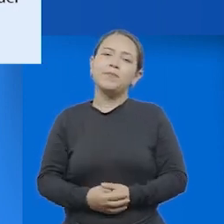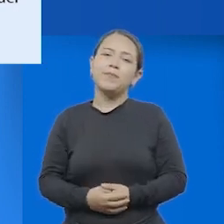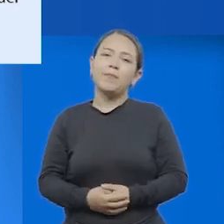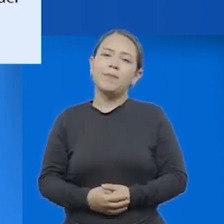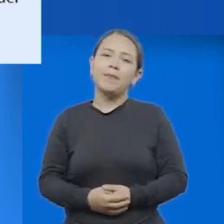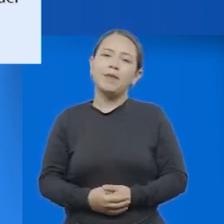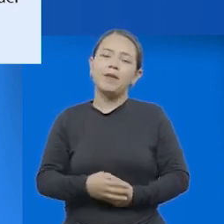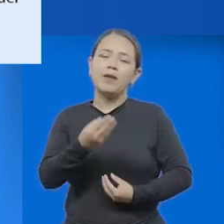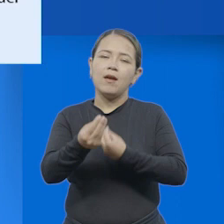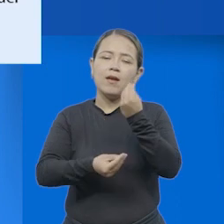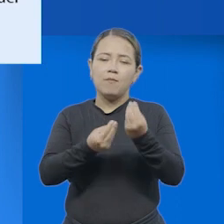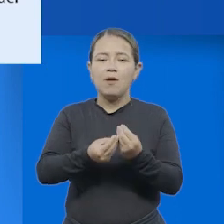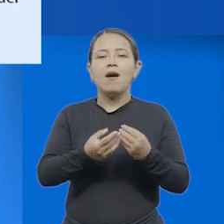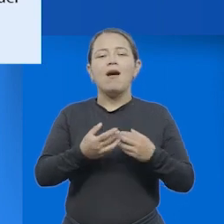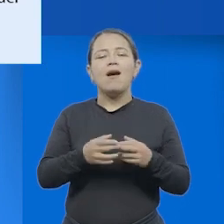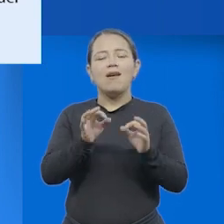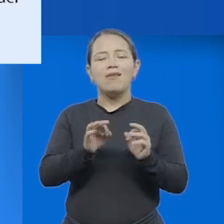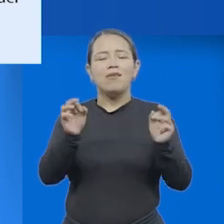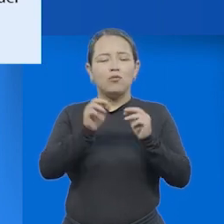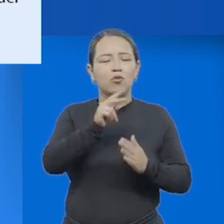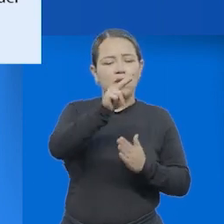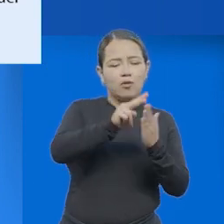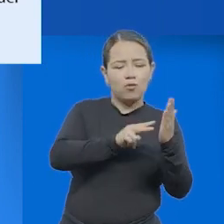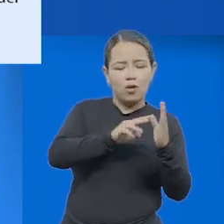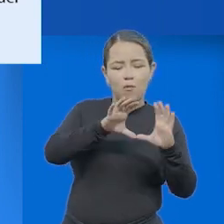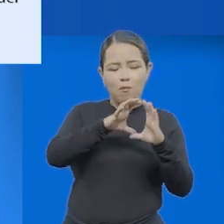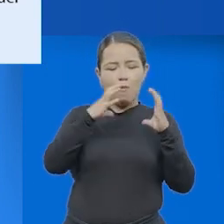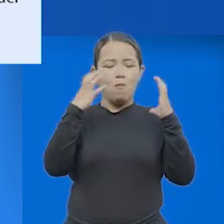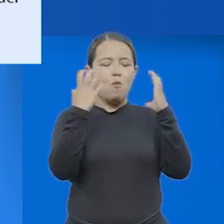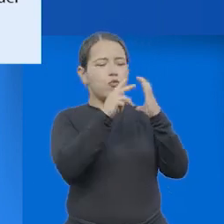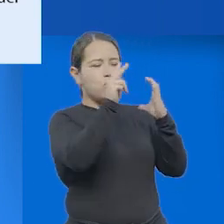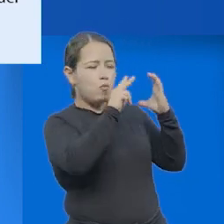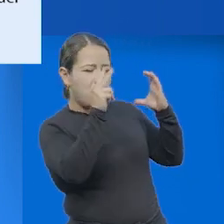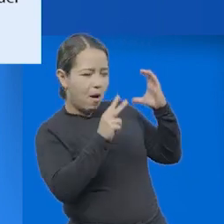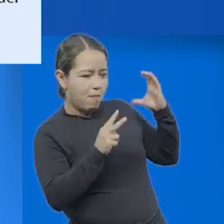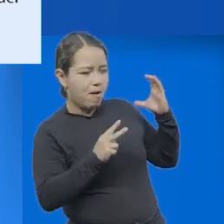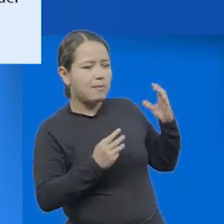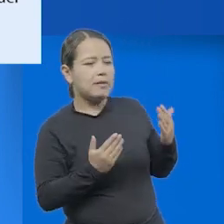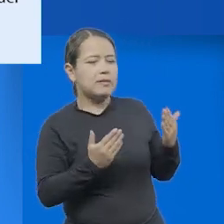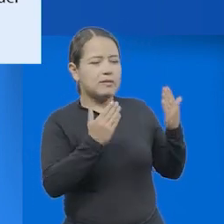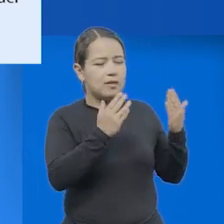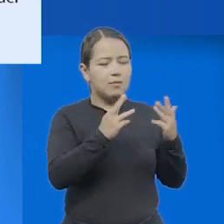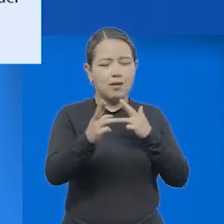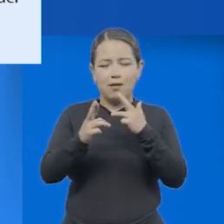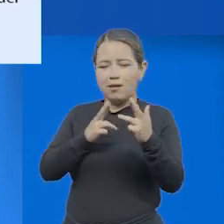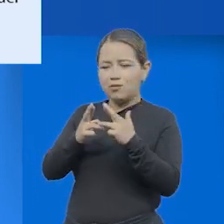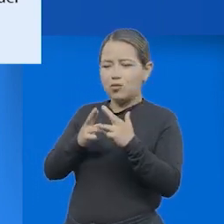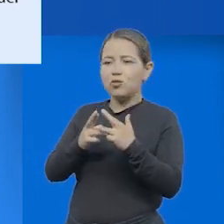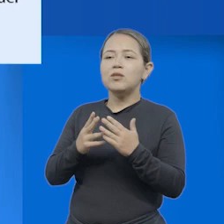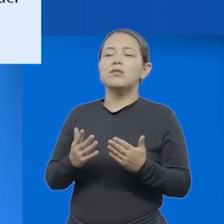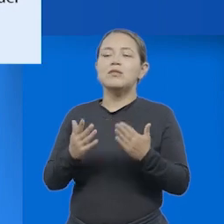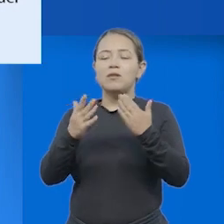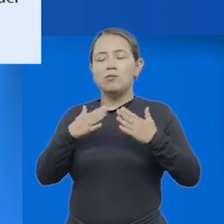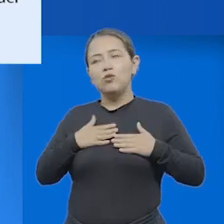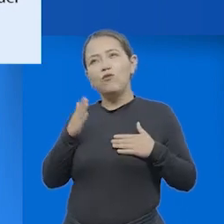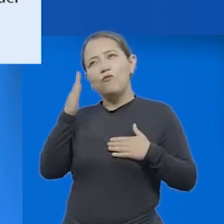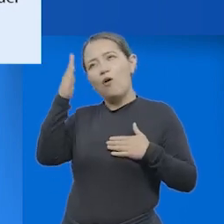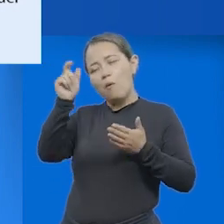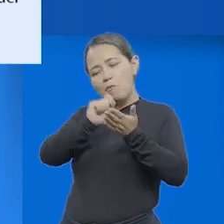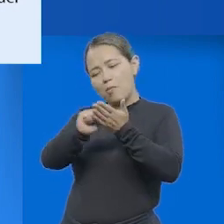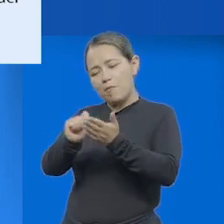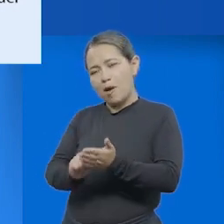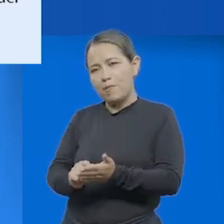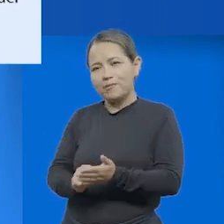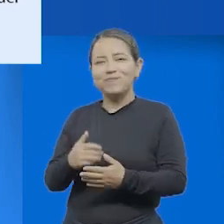encontraremos cómo esa relación de la lectura del mundo nos permite a nosotros iniciar un proceso de